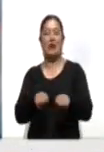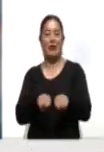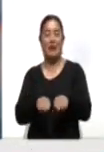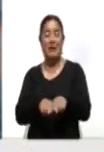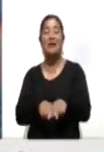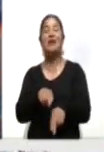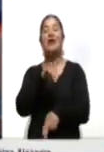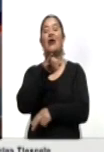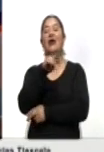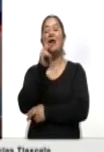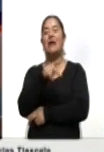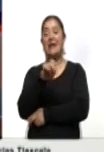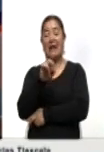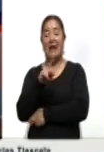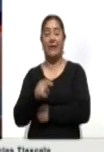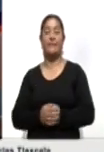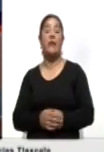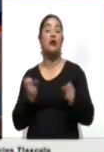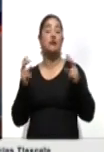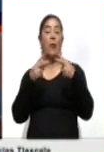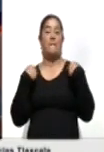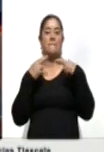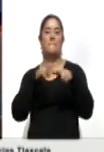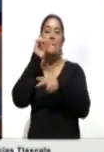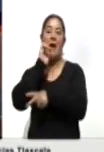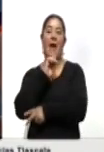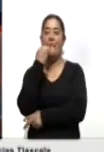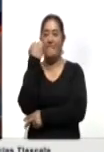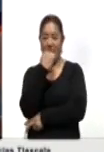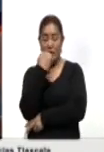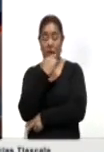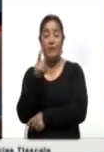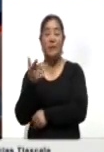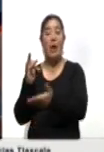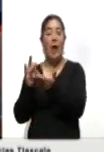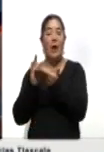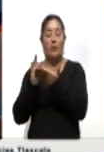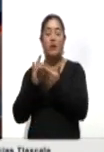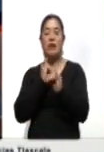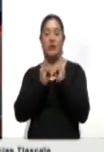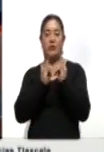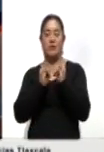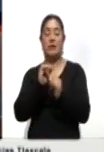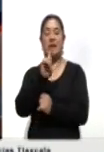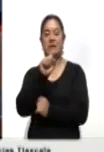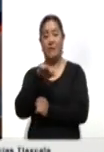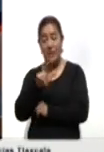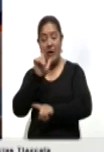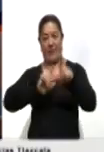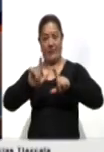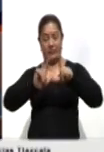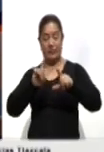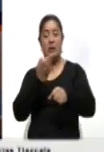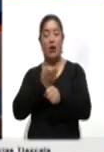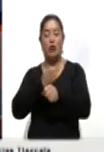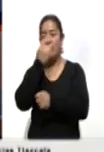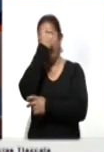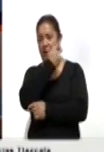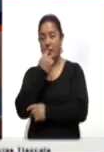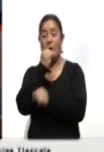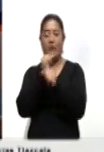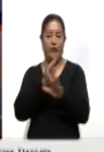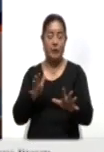Gosto. Despedimos a la maestra Miroslava Amador, quien nos estuvo apoyando con la interpretación a lo largo de esta media hora de información.